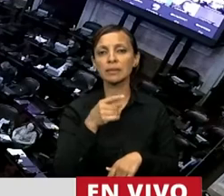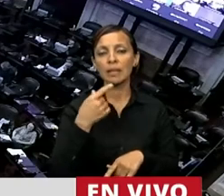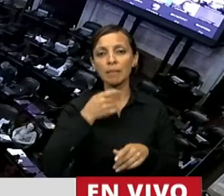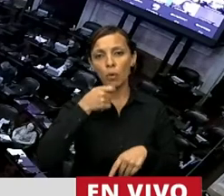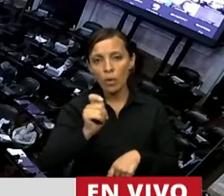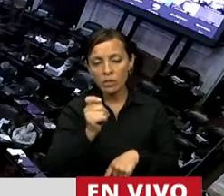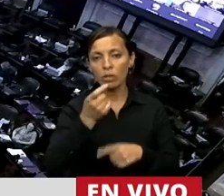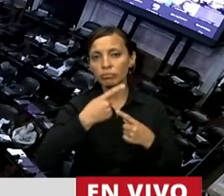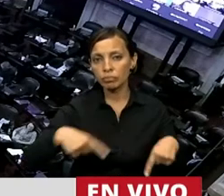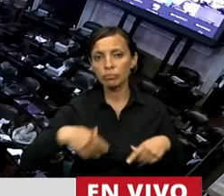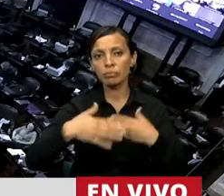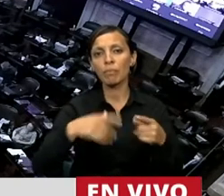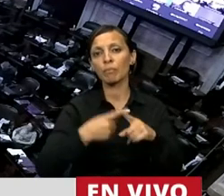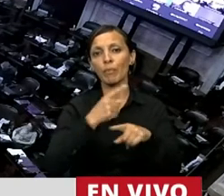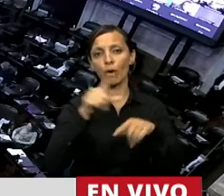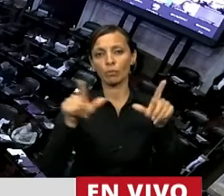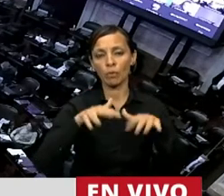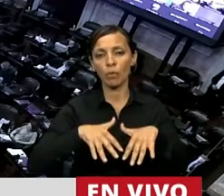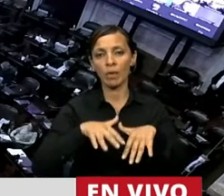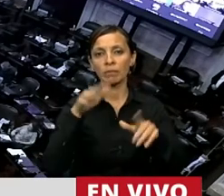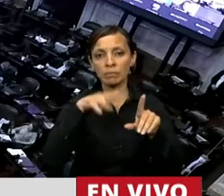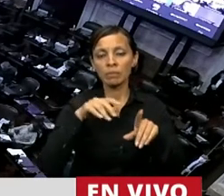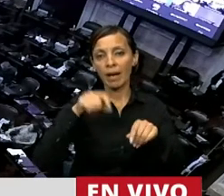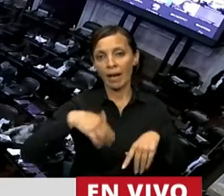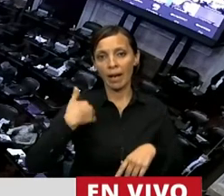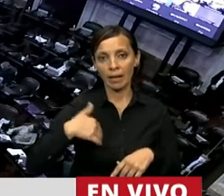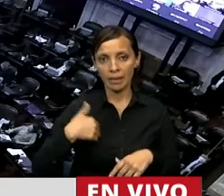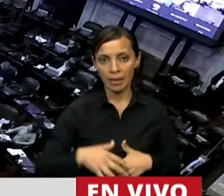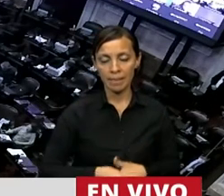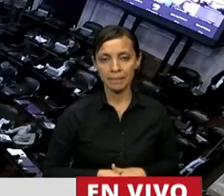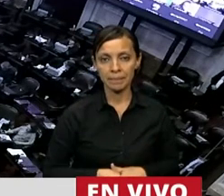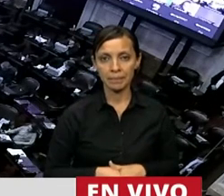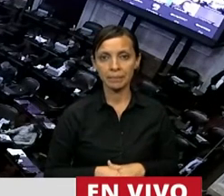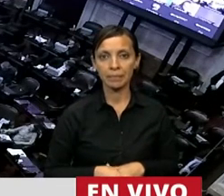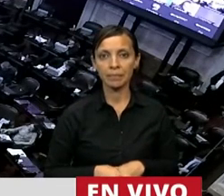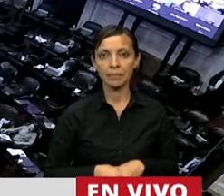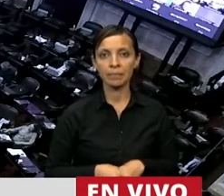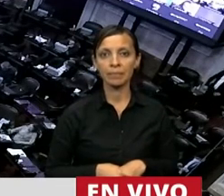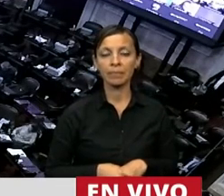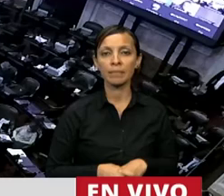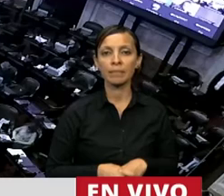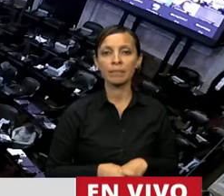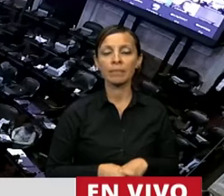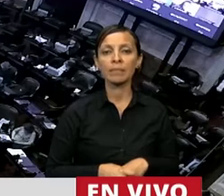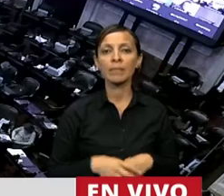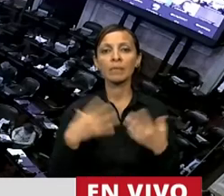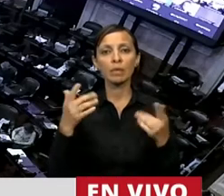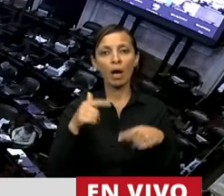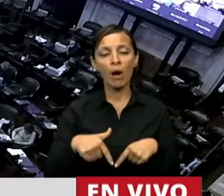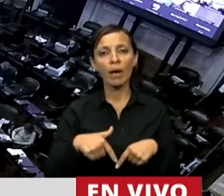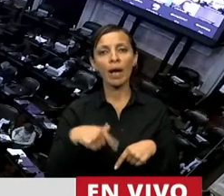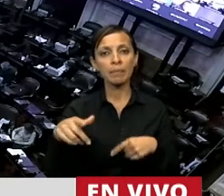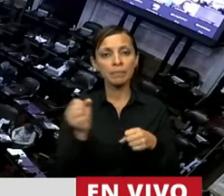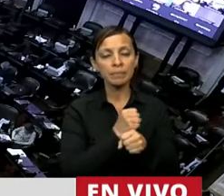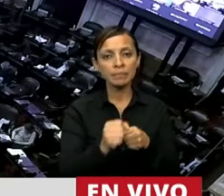juicio por Grun y por el siglo de la Argentina. Con este proyecto, señor presidente, se